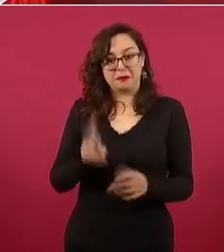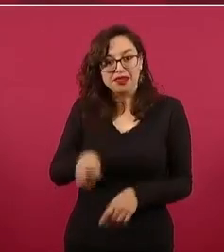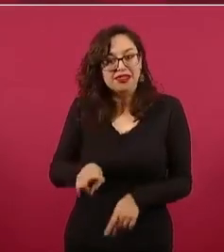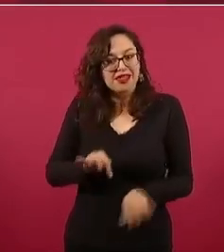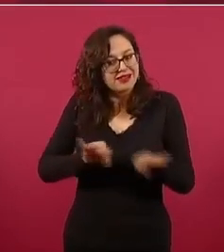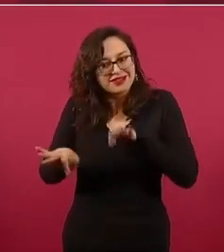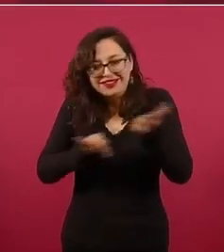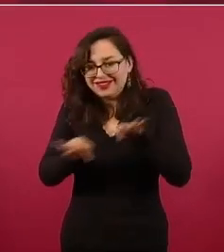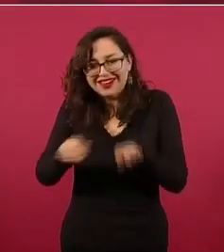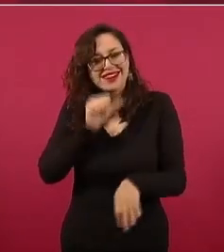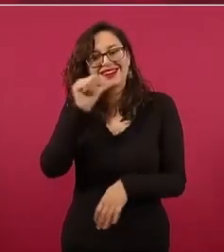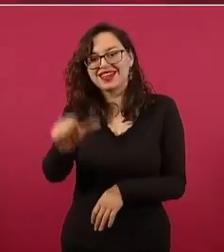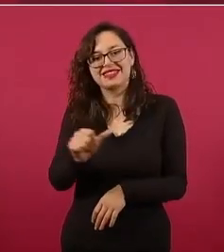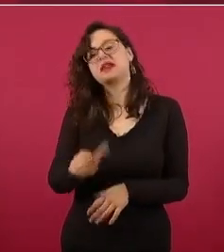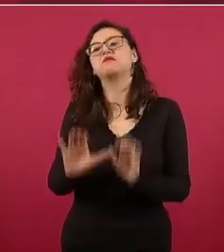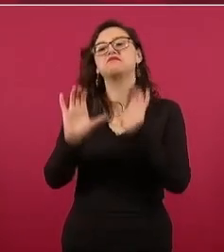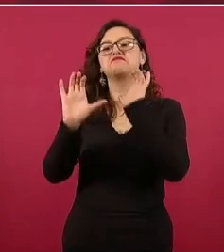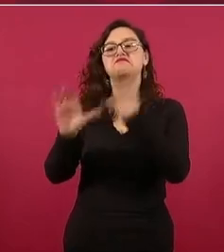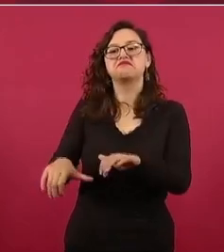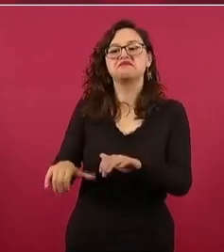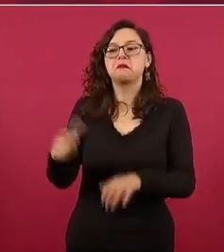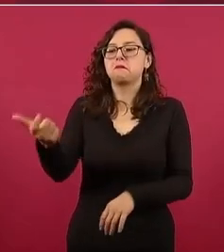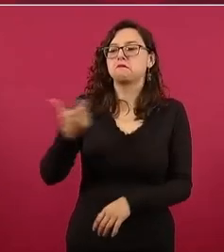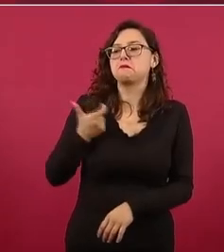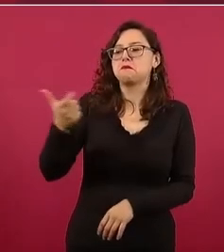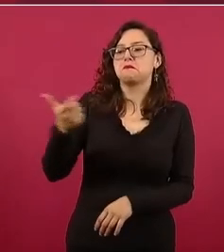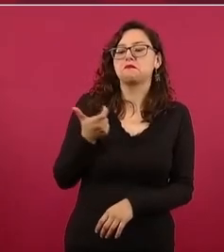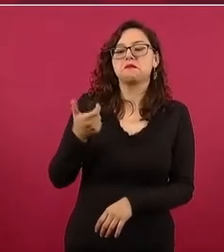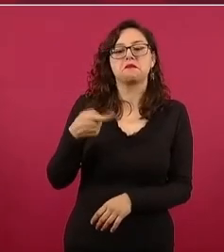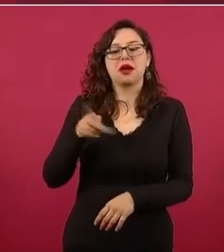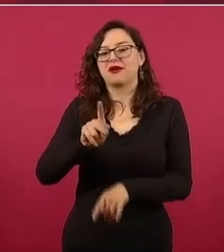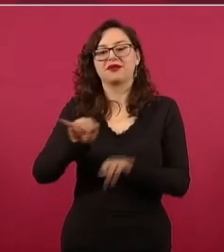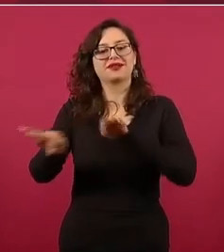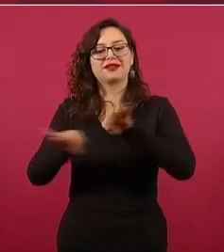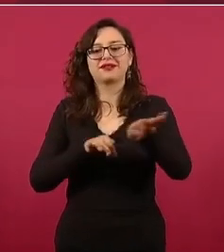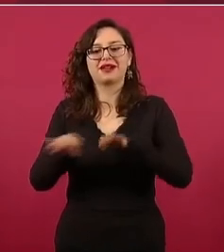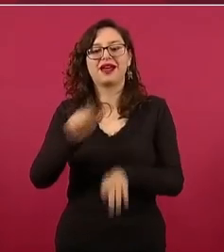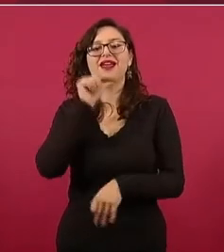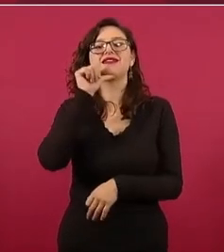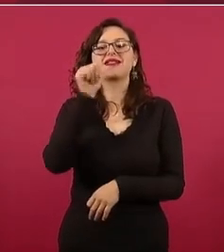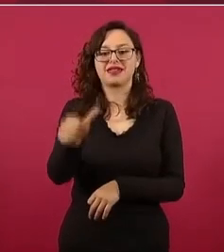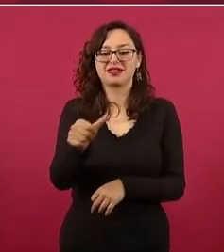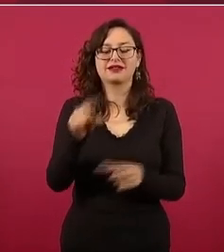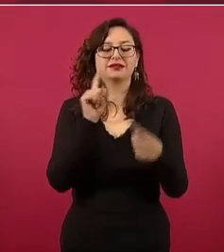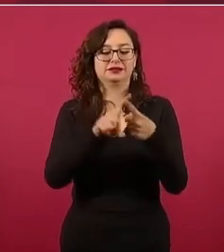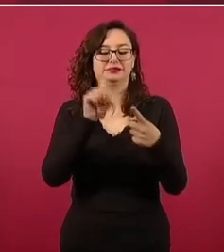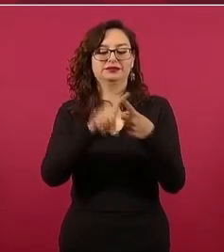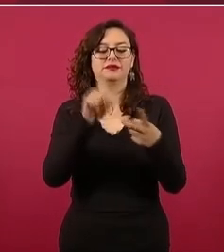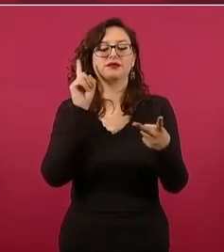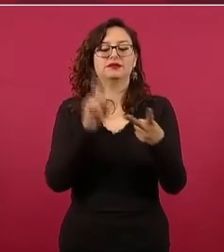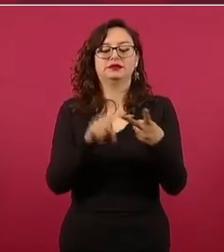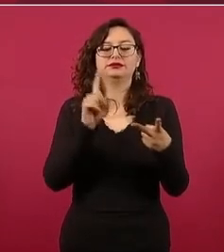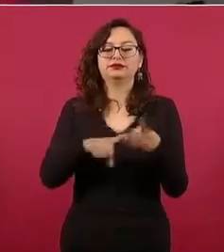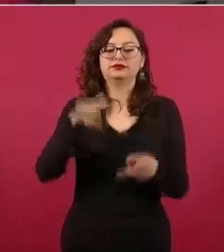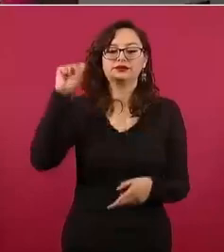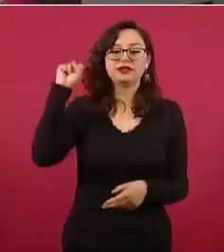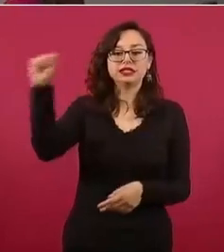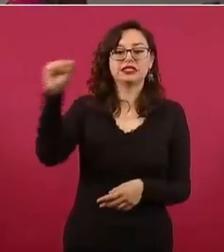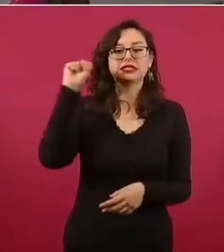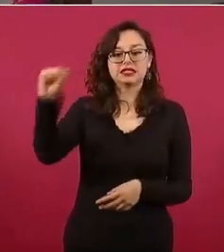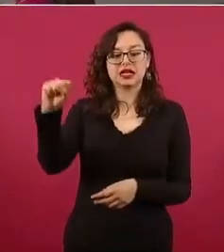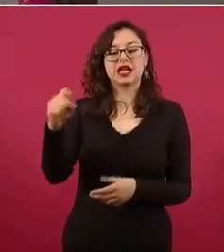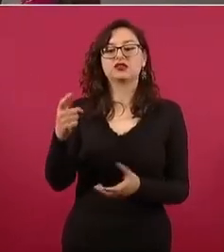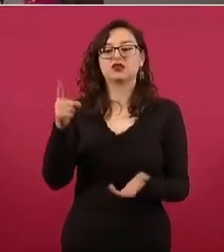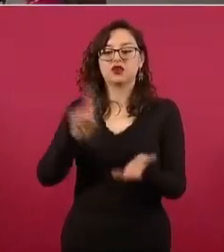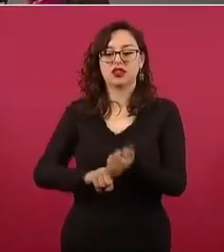comisionados que tenían los sindicatos que también cobraban y cobraban muchísimo